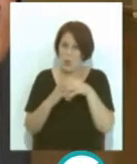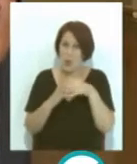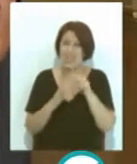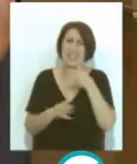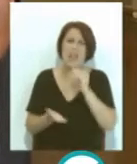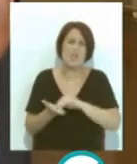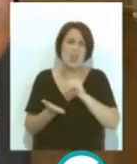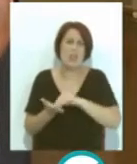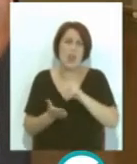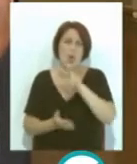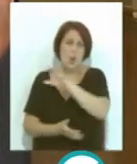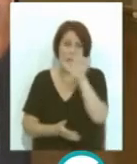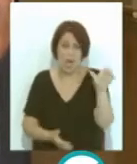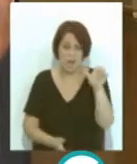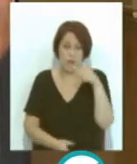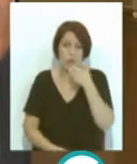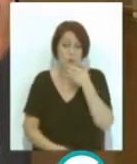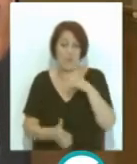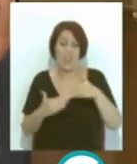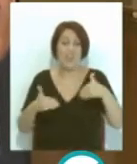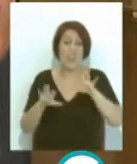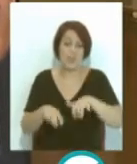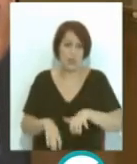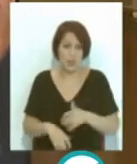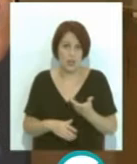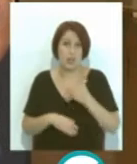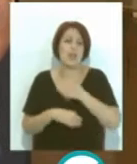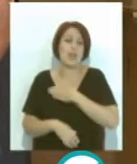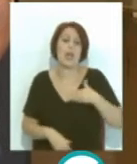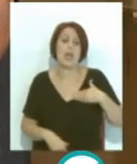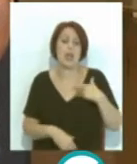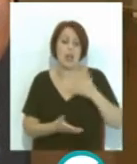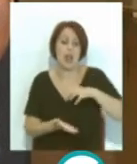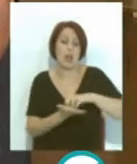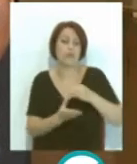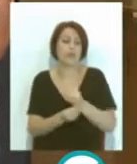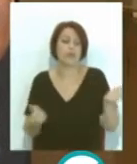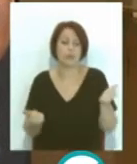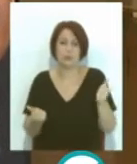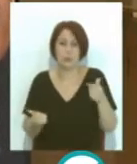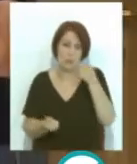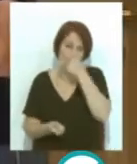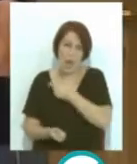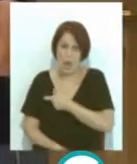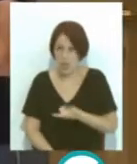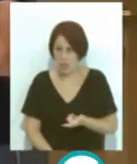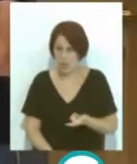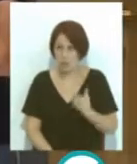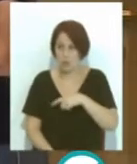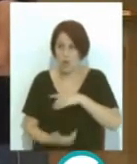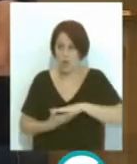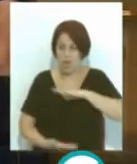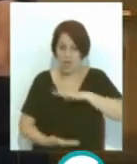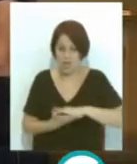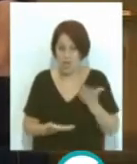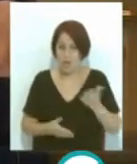triplica el de la Unión Europea, como es en la Bahía de Cádiz, se pretenda hacer desaparecer una planta, la de Puerto Real. Tenemos capacidad